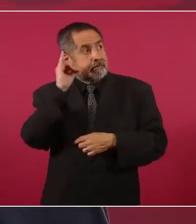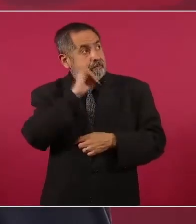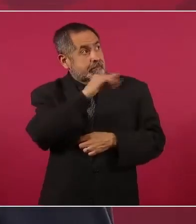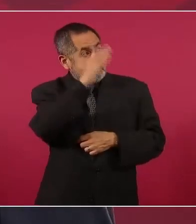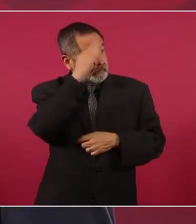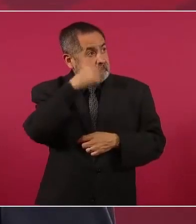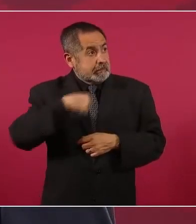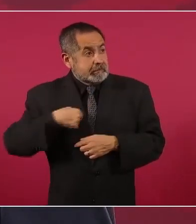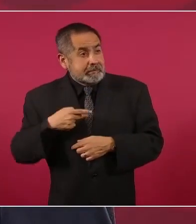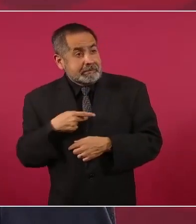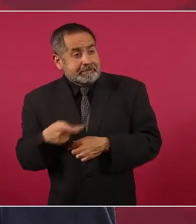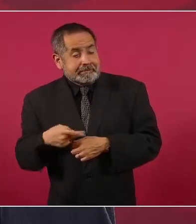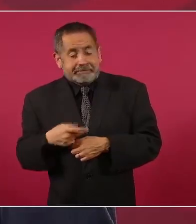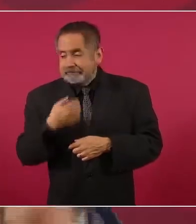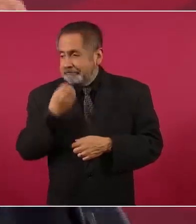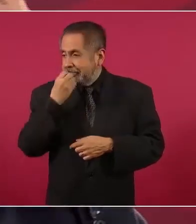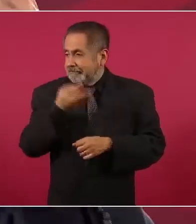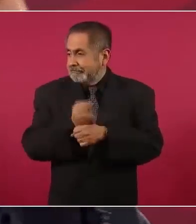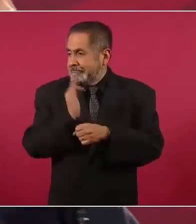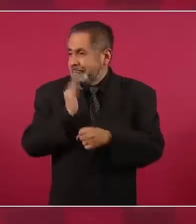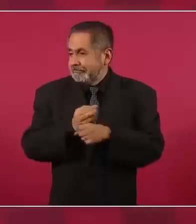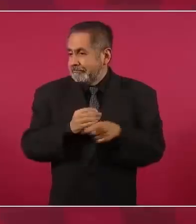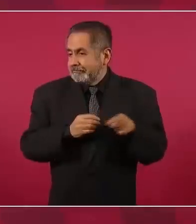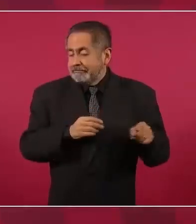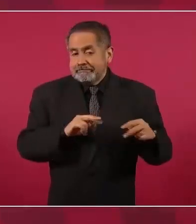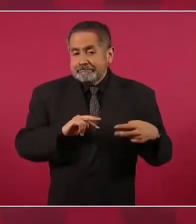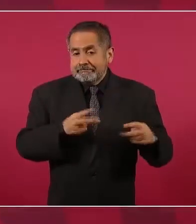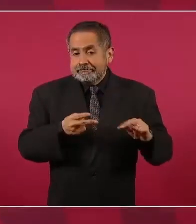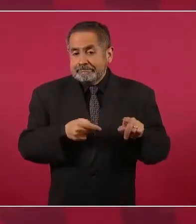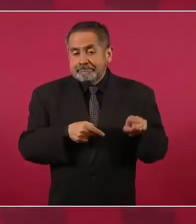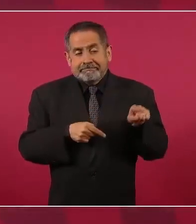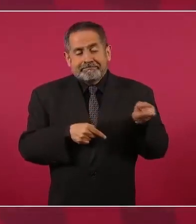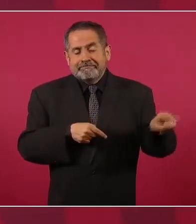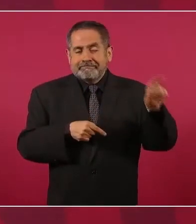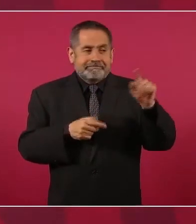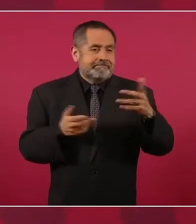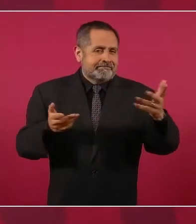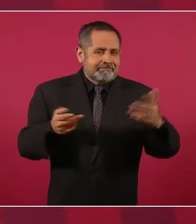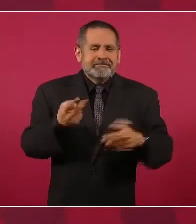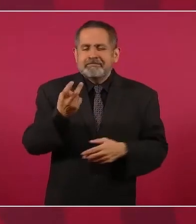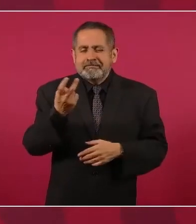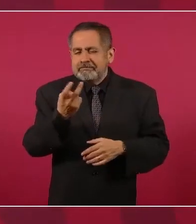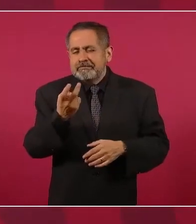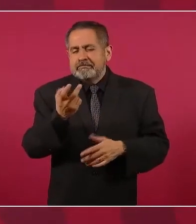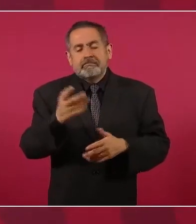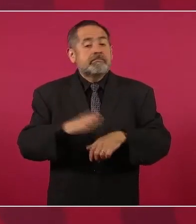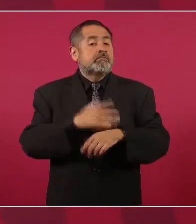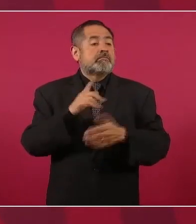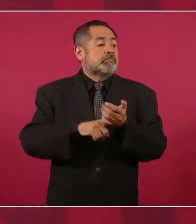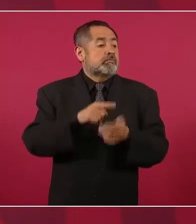Porque estos potentados